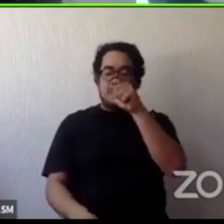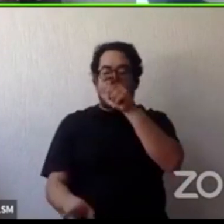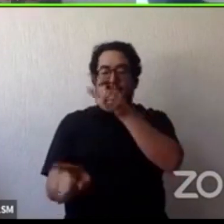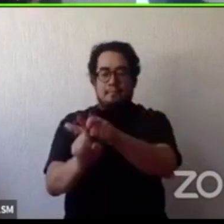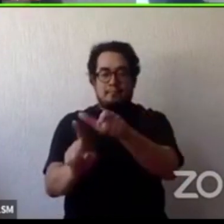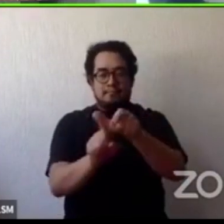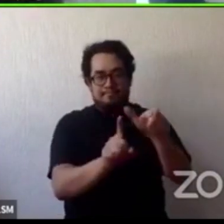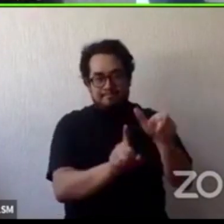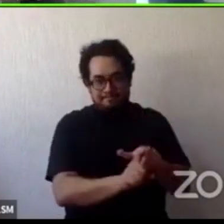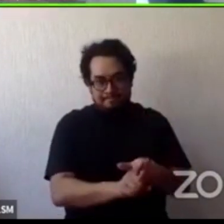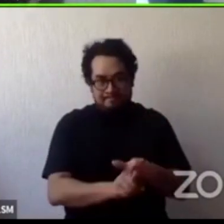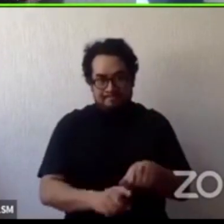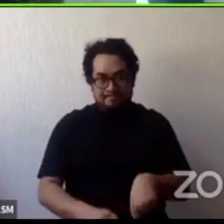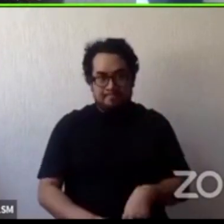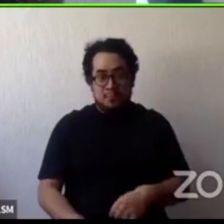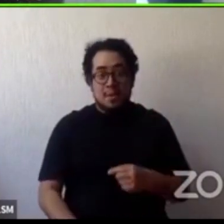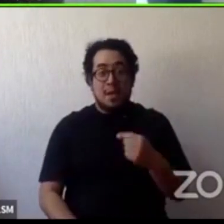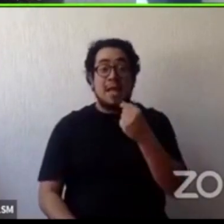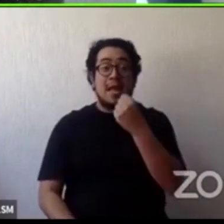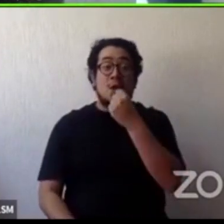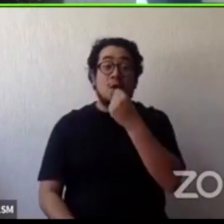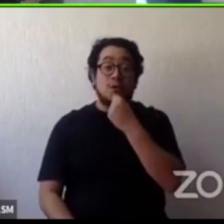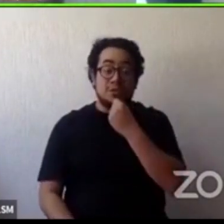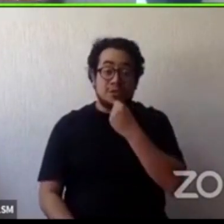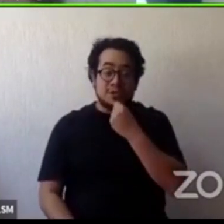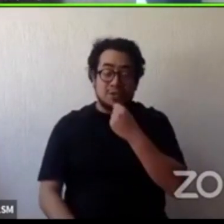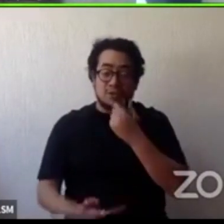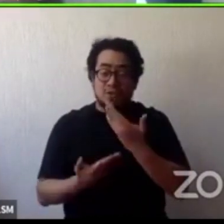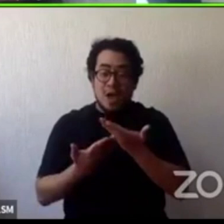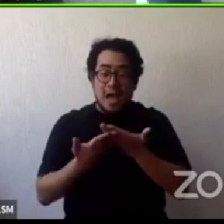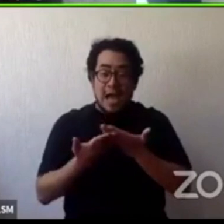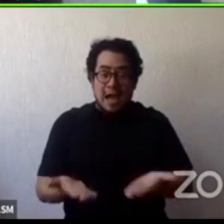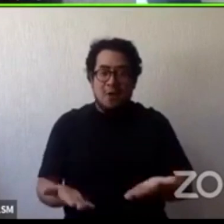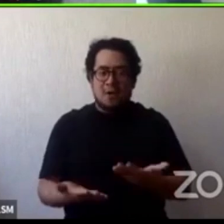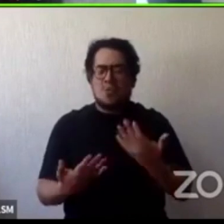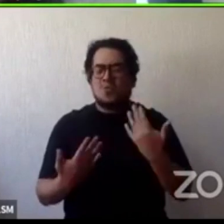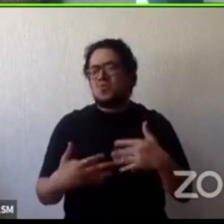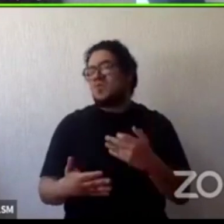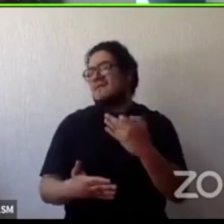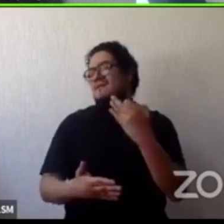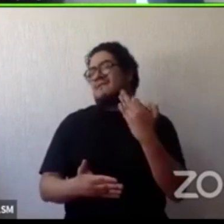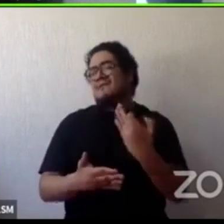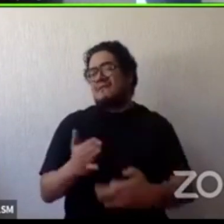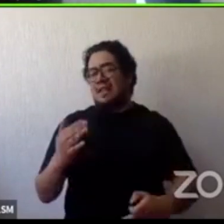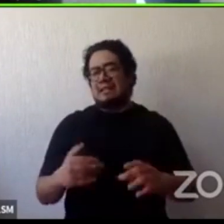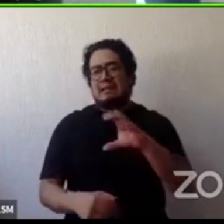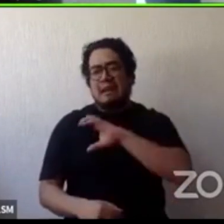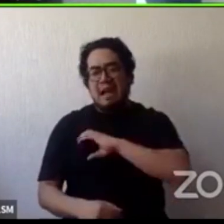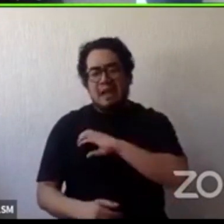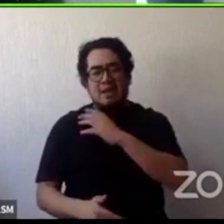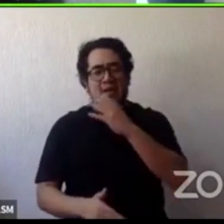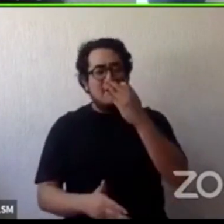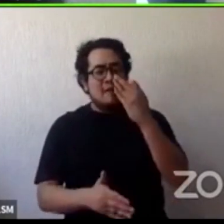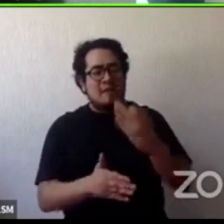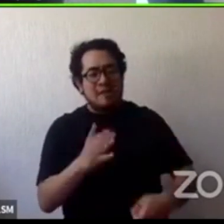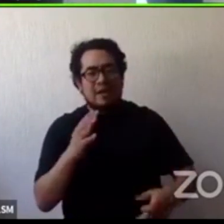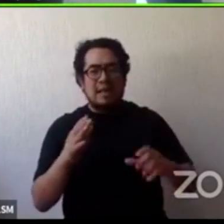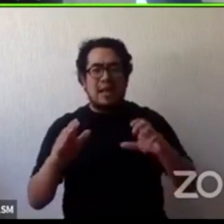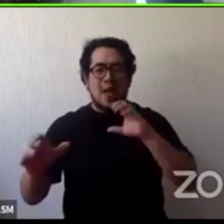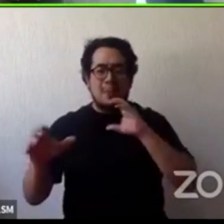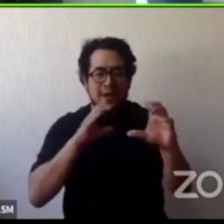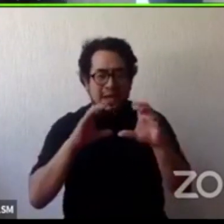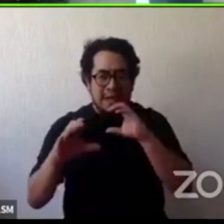los niños carecen hoy de muchas cosas carecen de afecto carecen de cariño carecen de comunicación